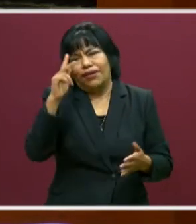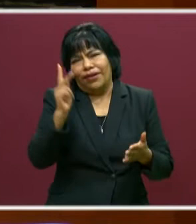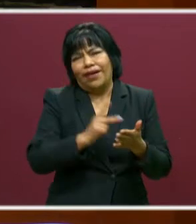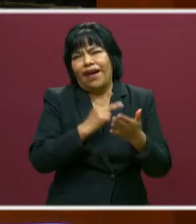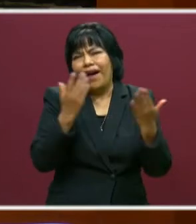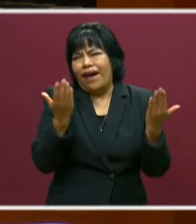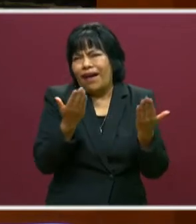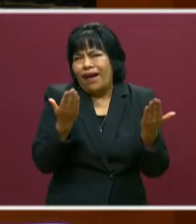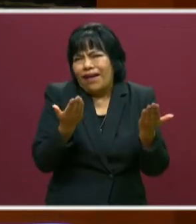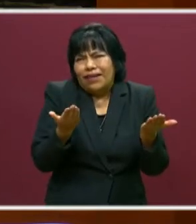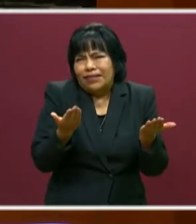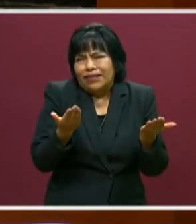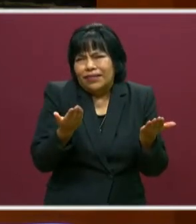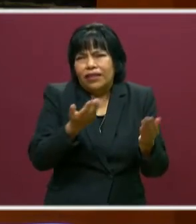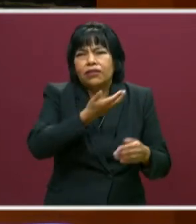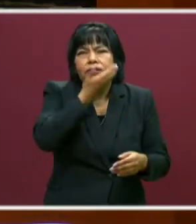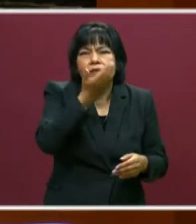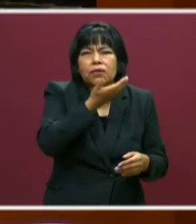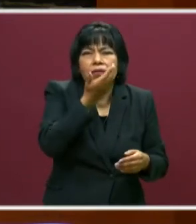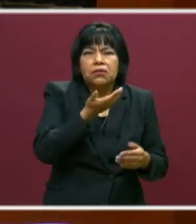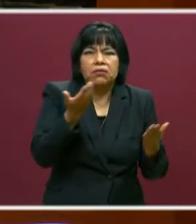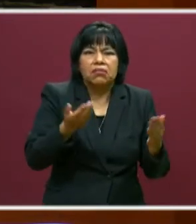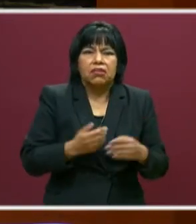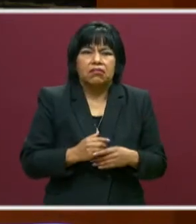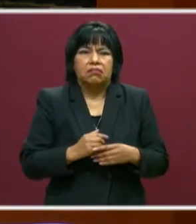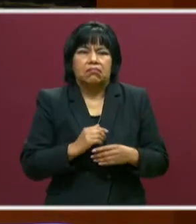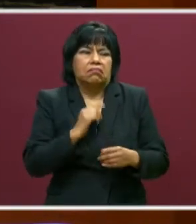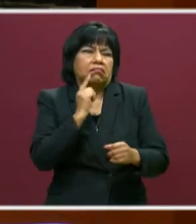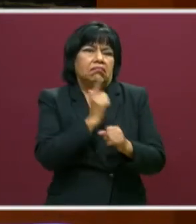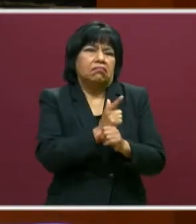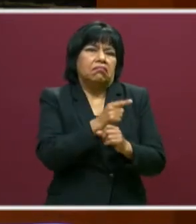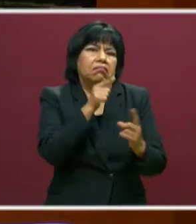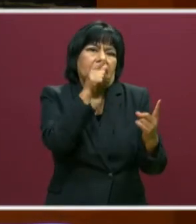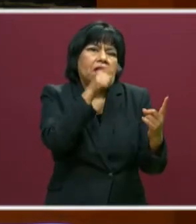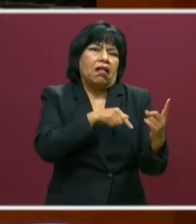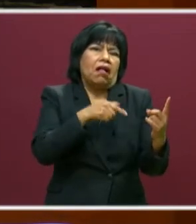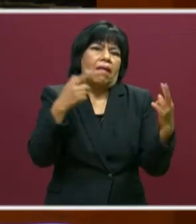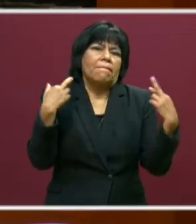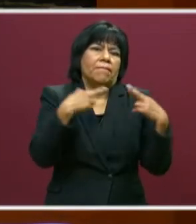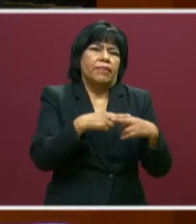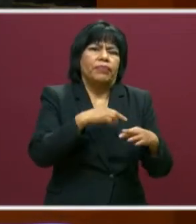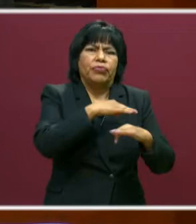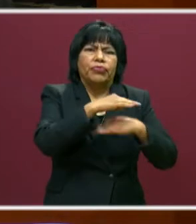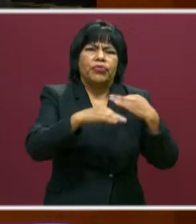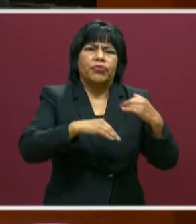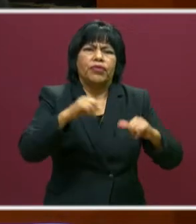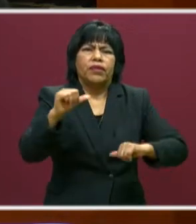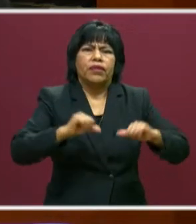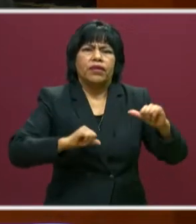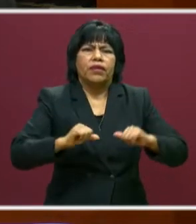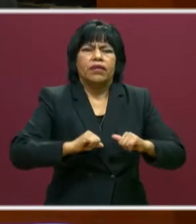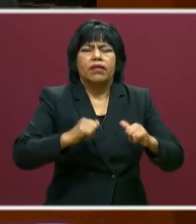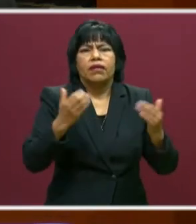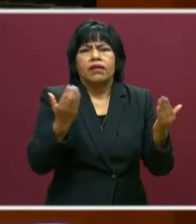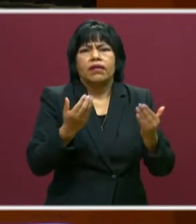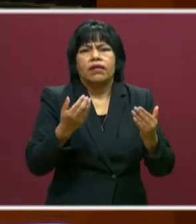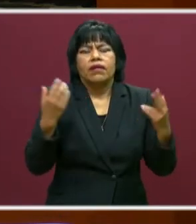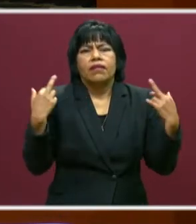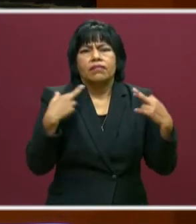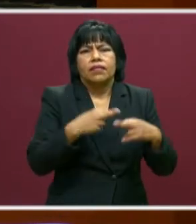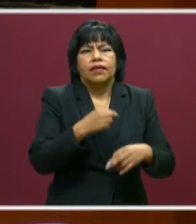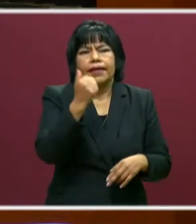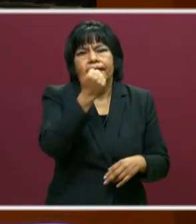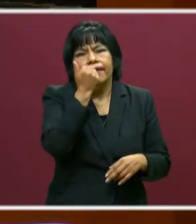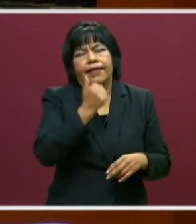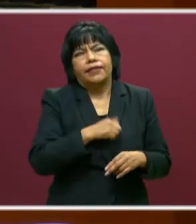un modelo tradicional de enseñanza centrado en el maestro, donde toda la actividad la tiene el profesor y el